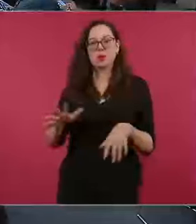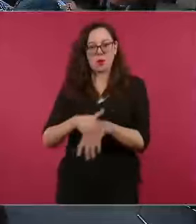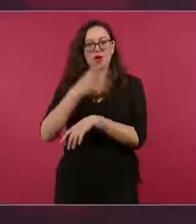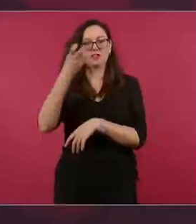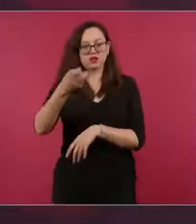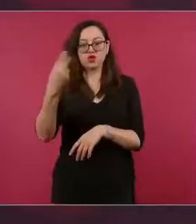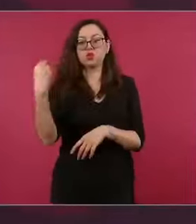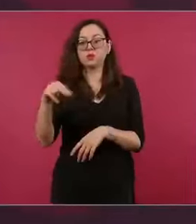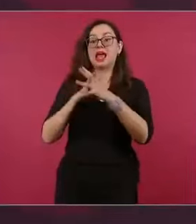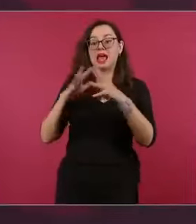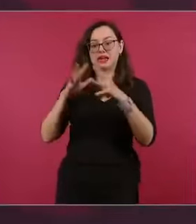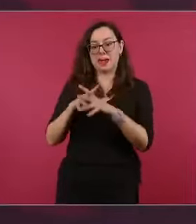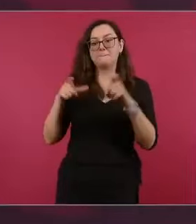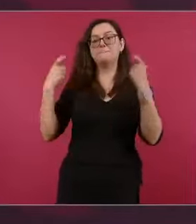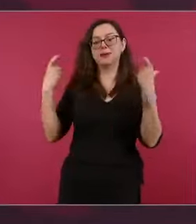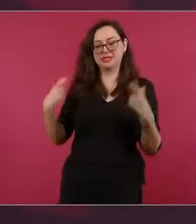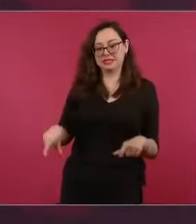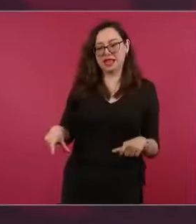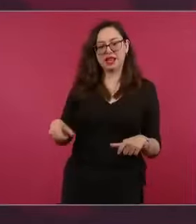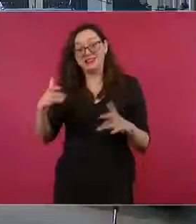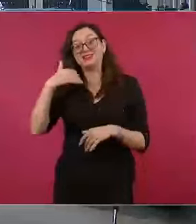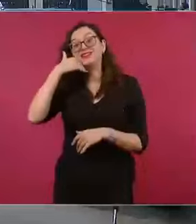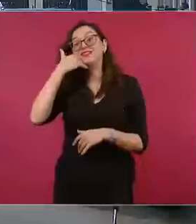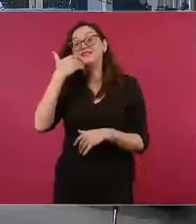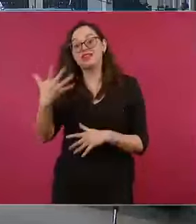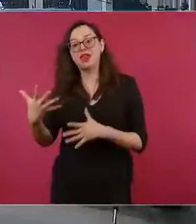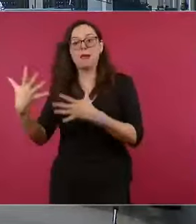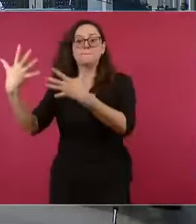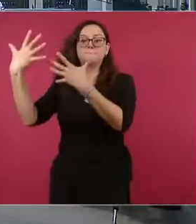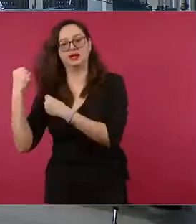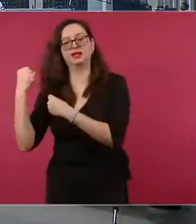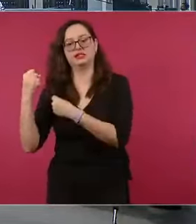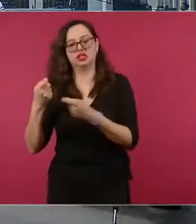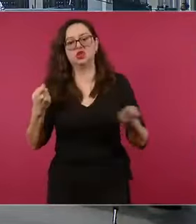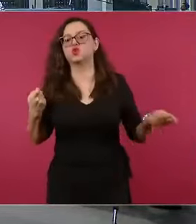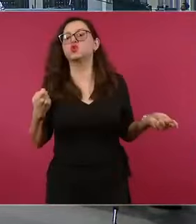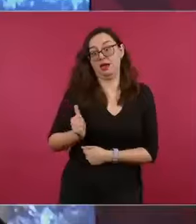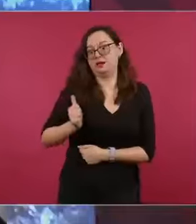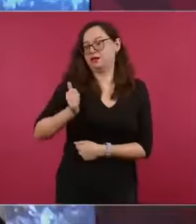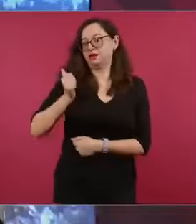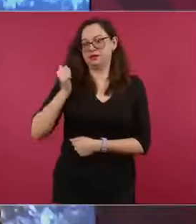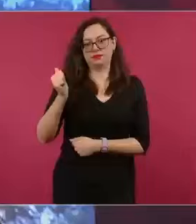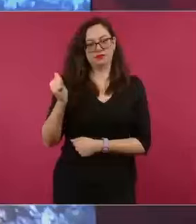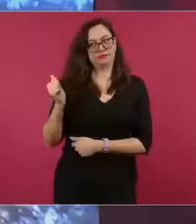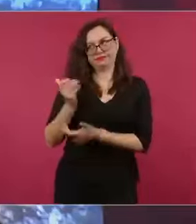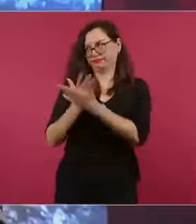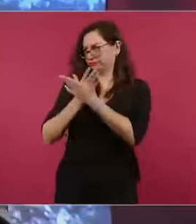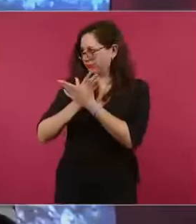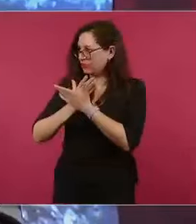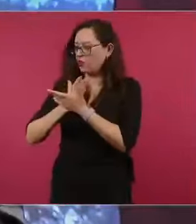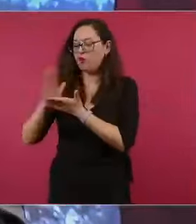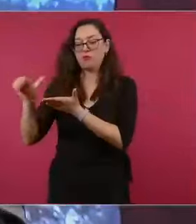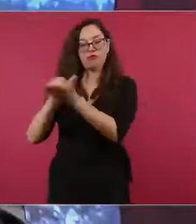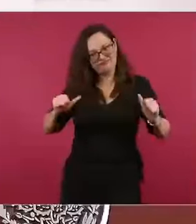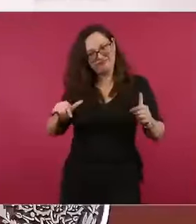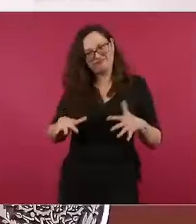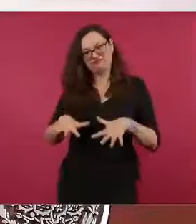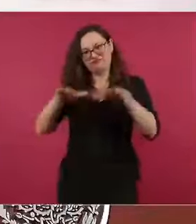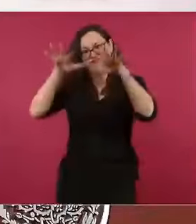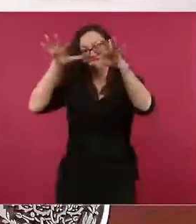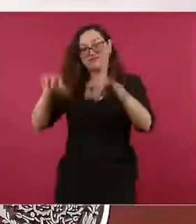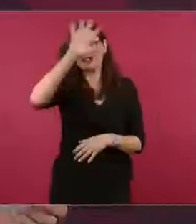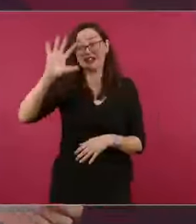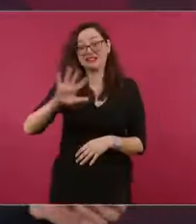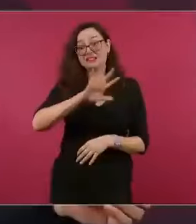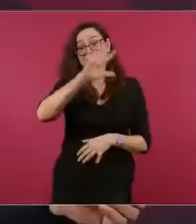de los pasteles. Pero la verdad era que Francia quería convertirnos de nuevo en colonia. Luego viene el gran zarpazo, que